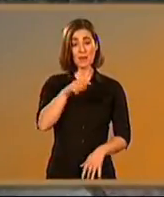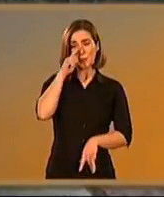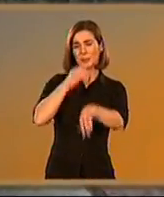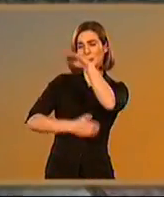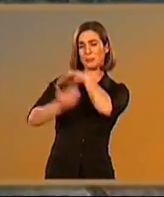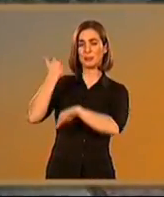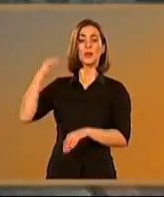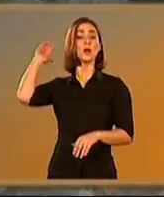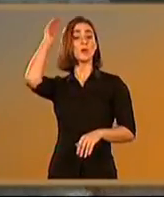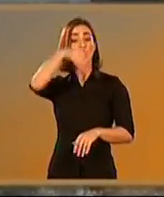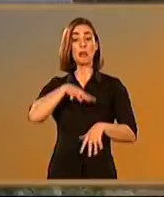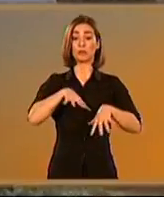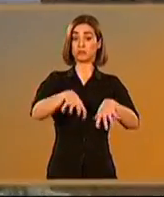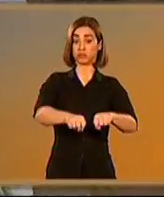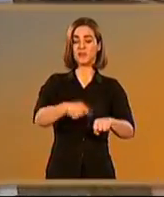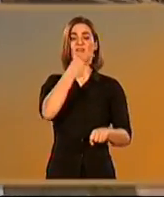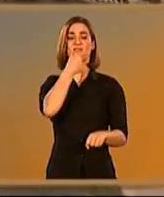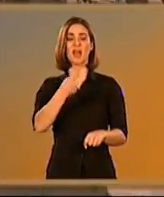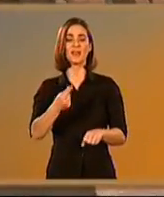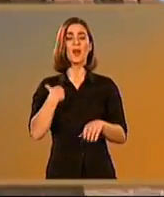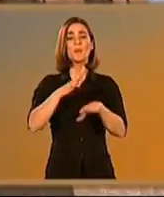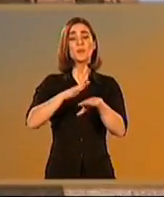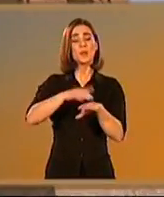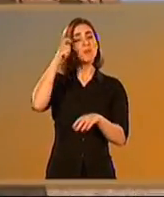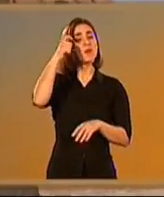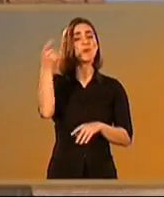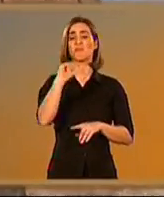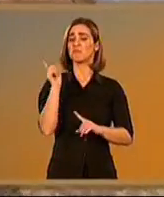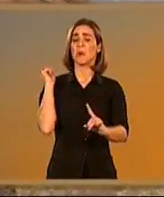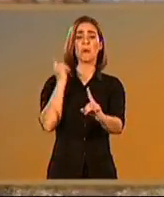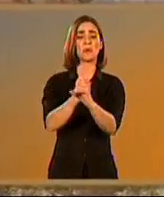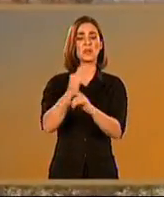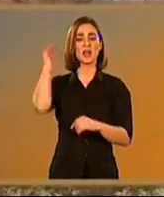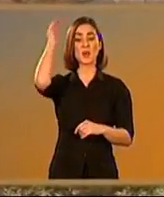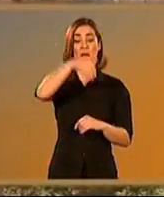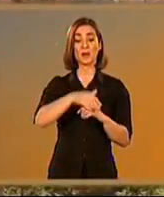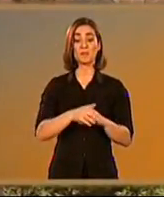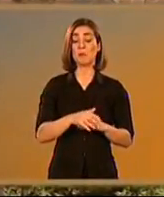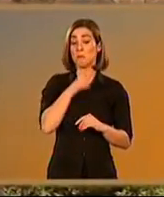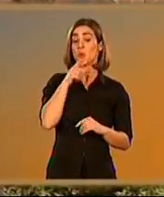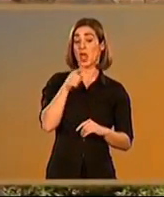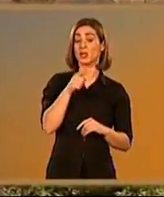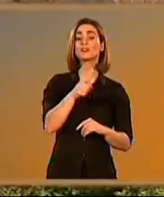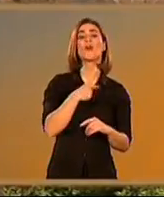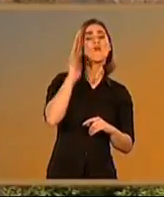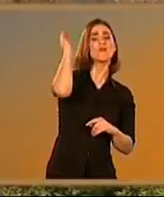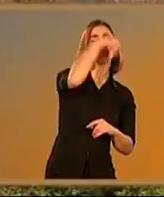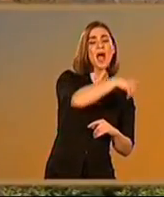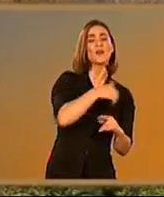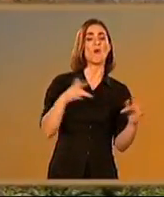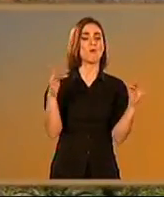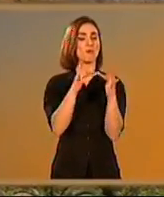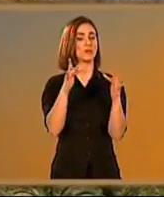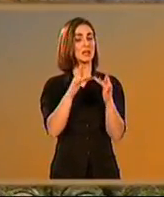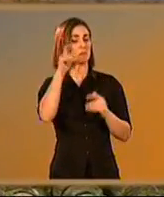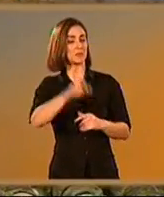A diferencia de otros pueblos de la Bética, Épora, como era conocido en este periodo, no ofreció resistencia a los romanos, por lo que